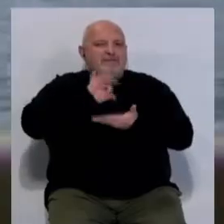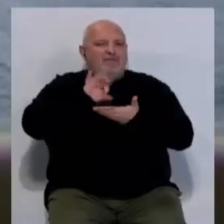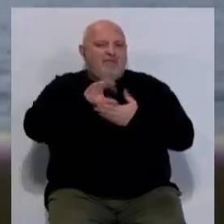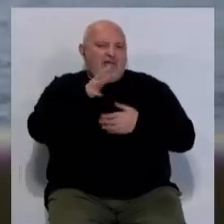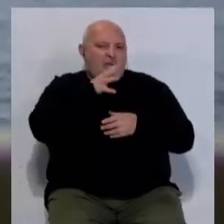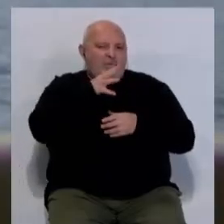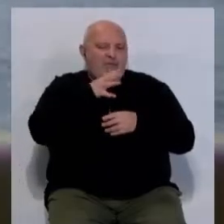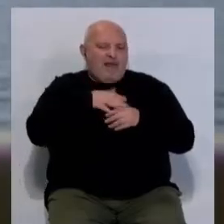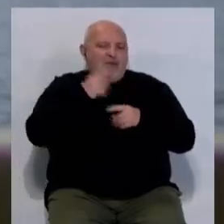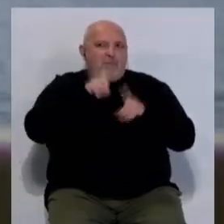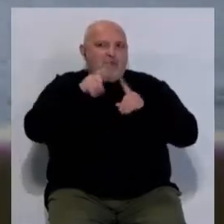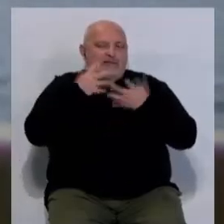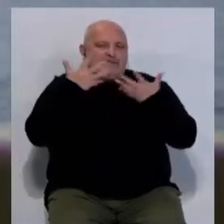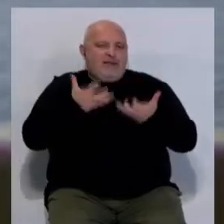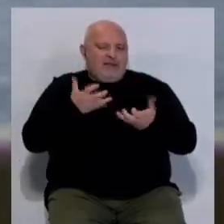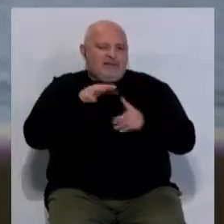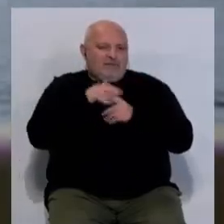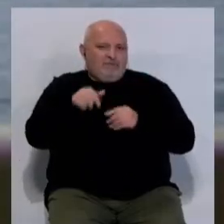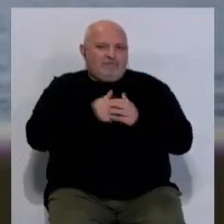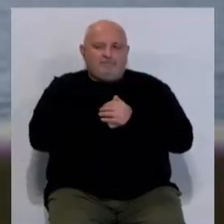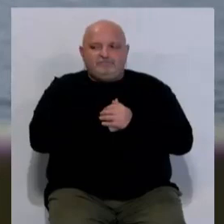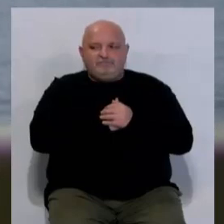hídricas para combatir la sequía extrema.